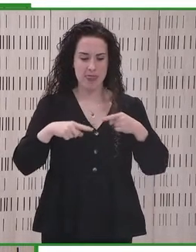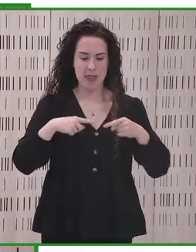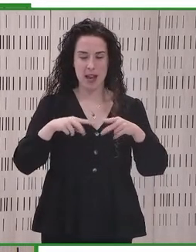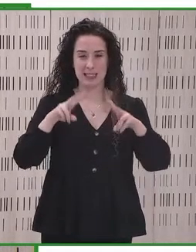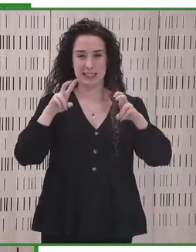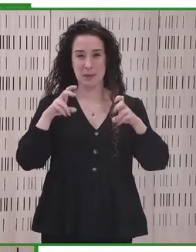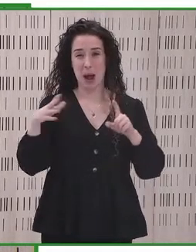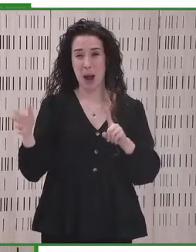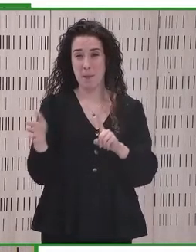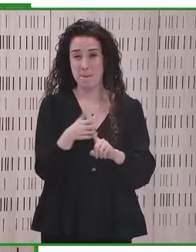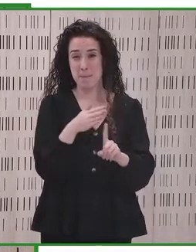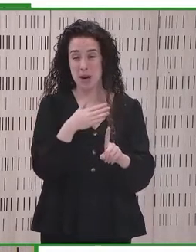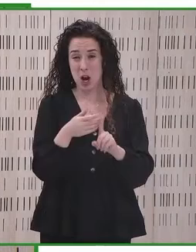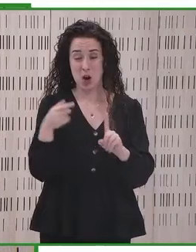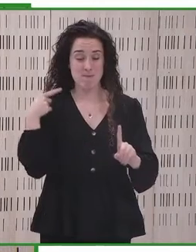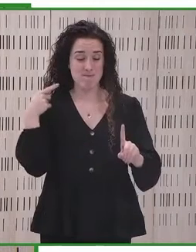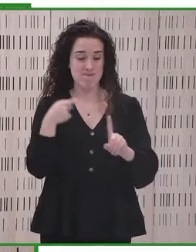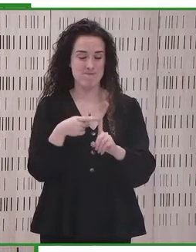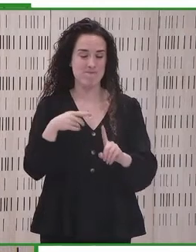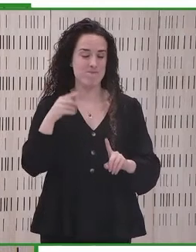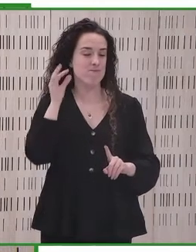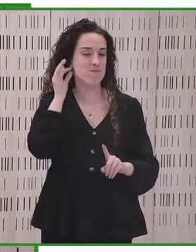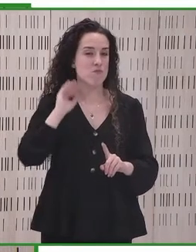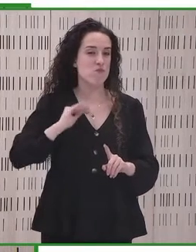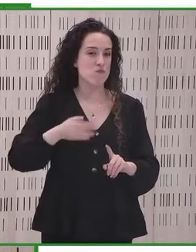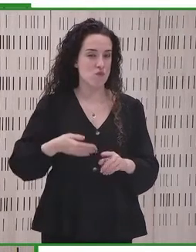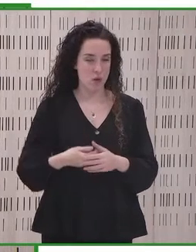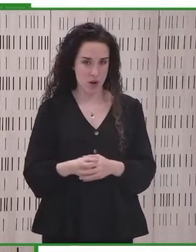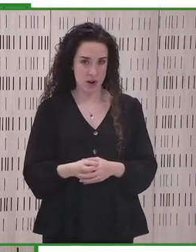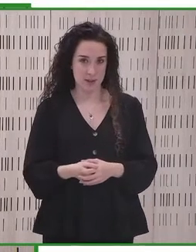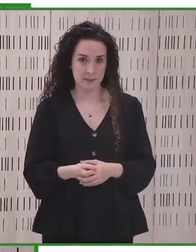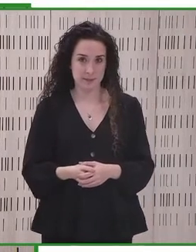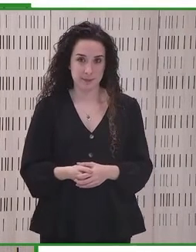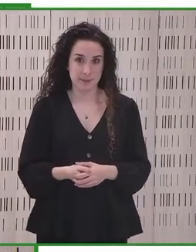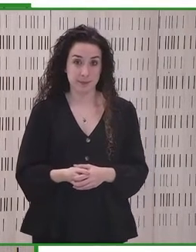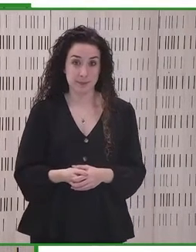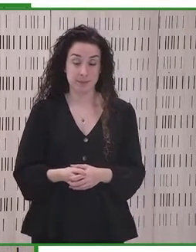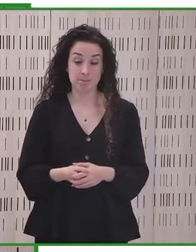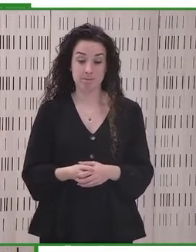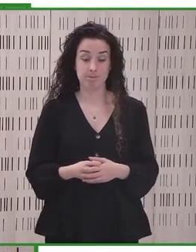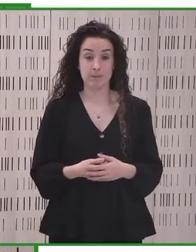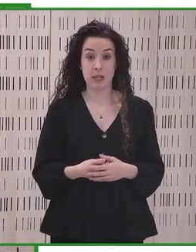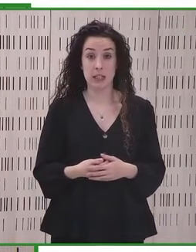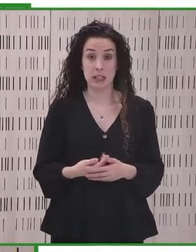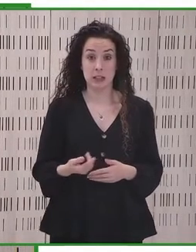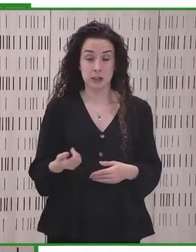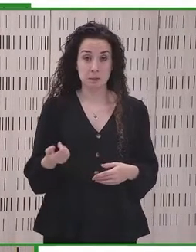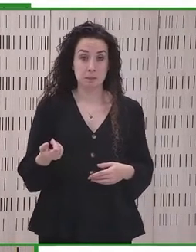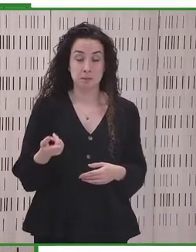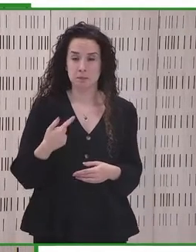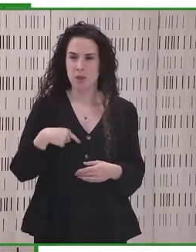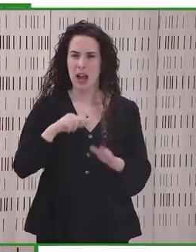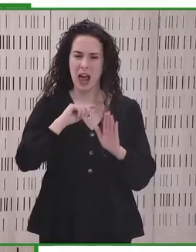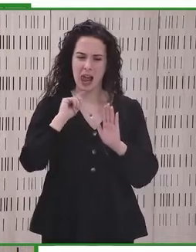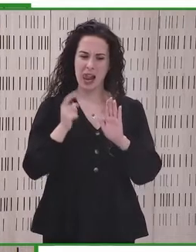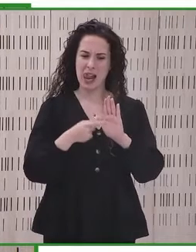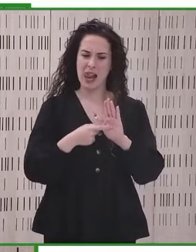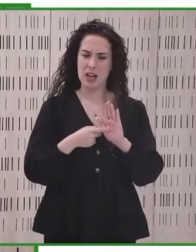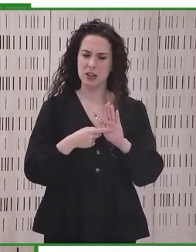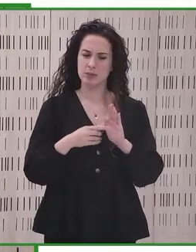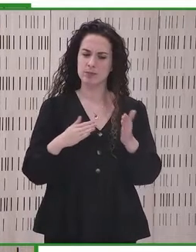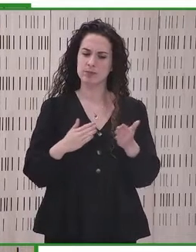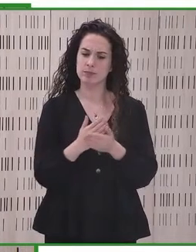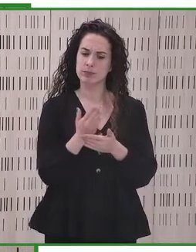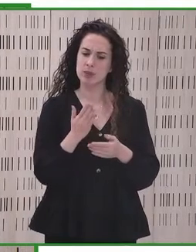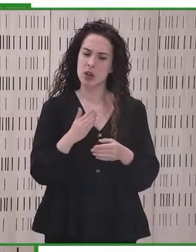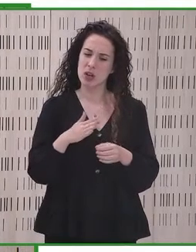la violencia contra las mujeres y la violencia doméstica. Pese a que su marco de base legal es poco